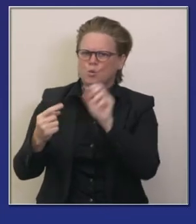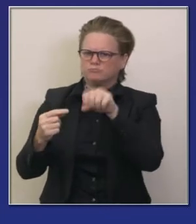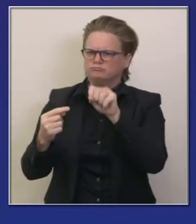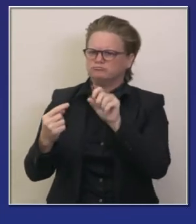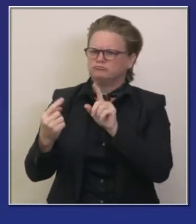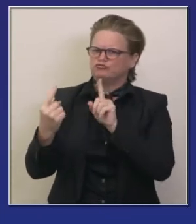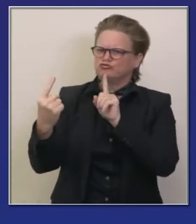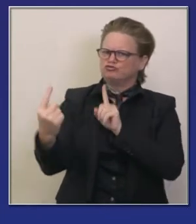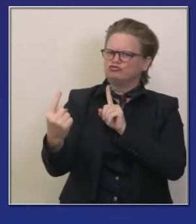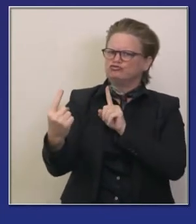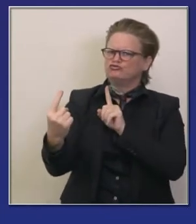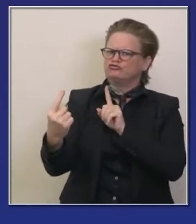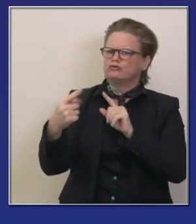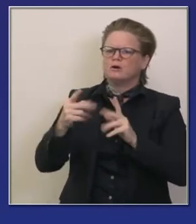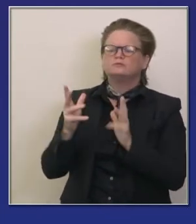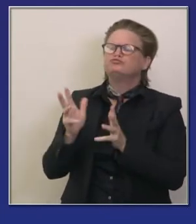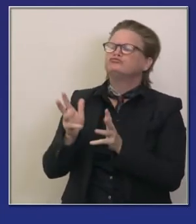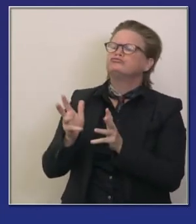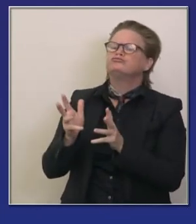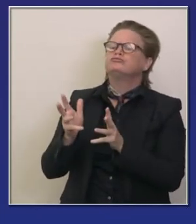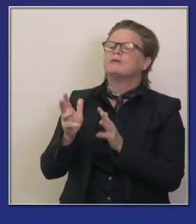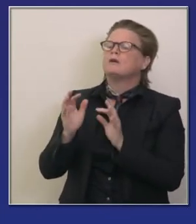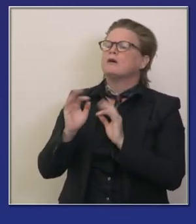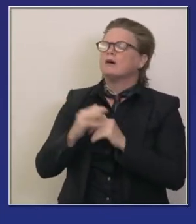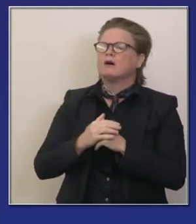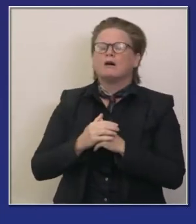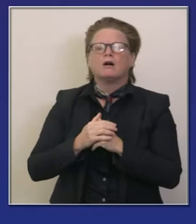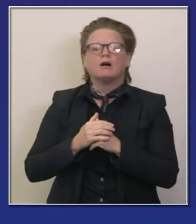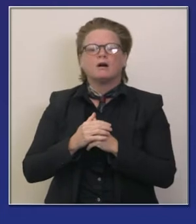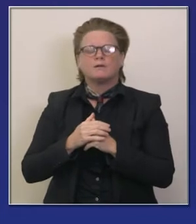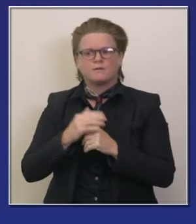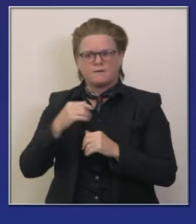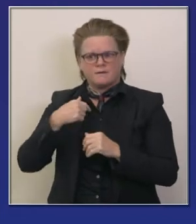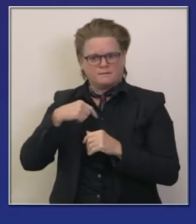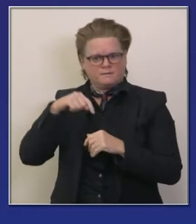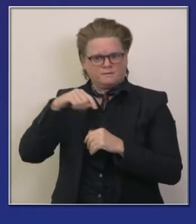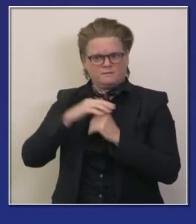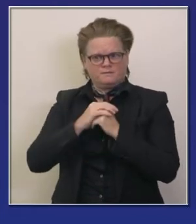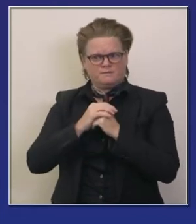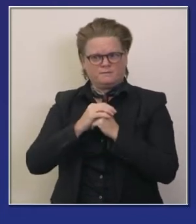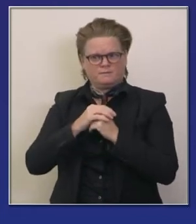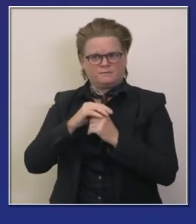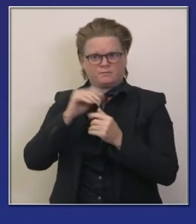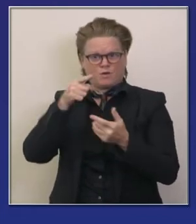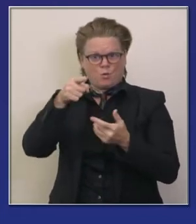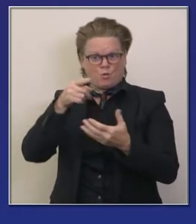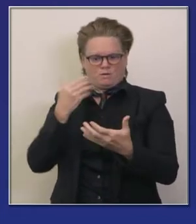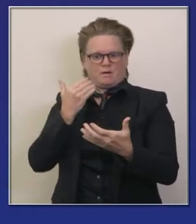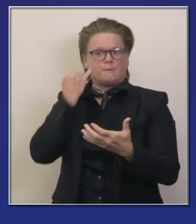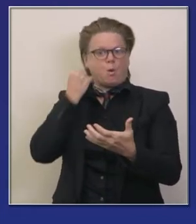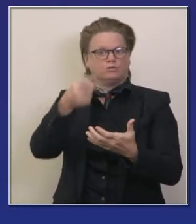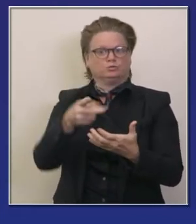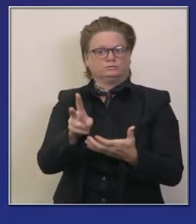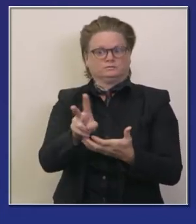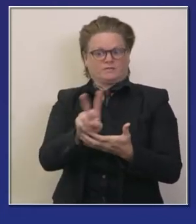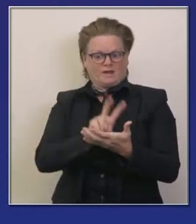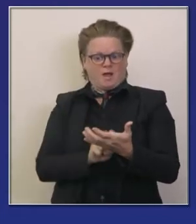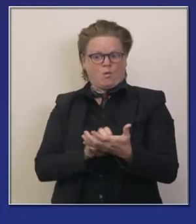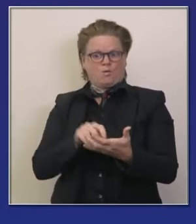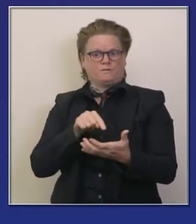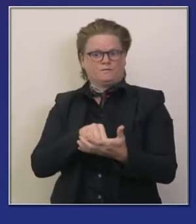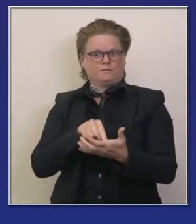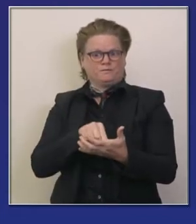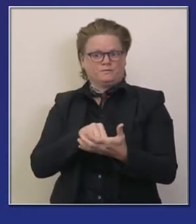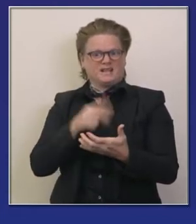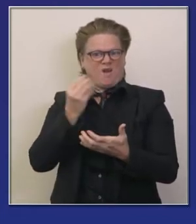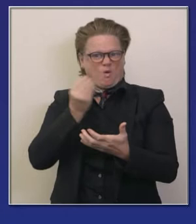más de 15 minutos y debido a que optaron participar en esta tecnología automáticamente